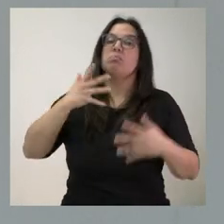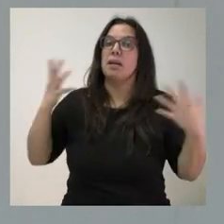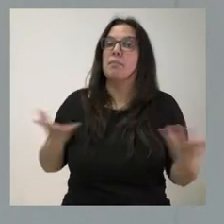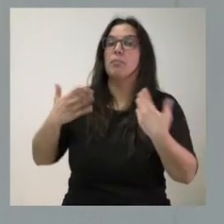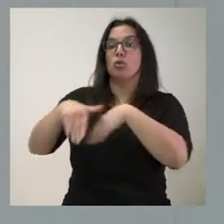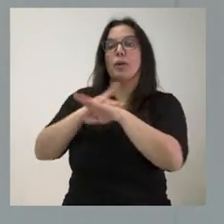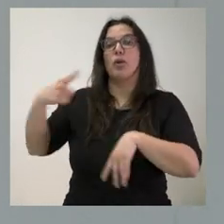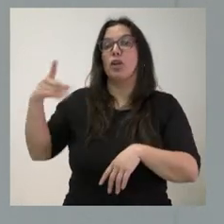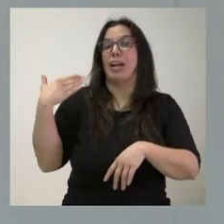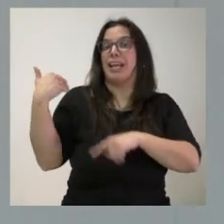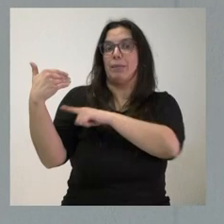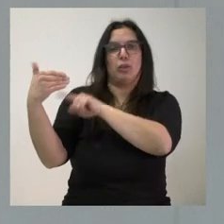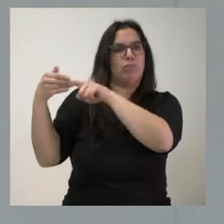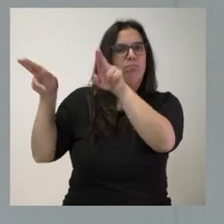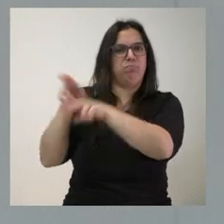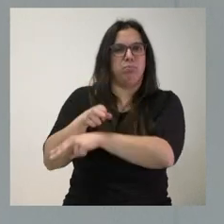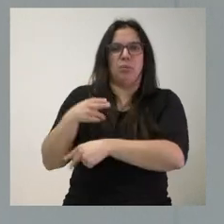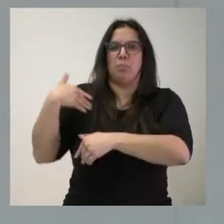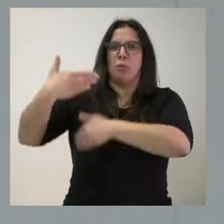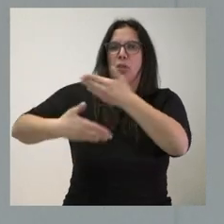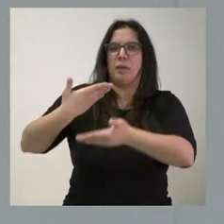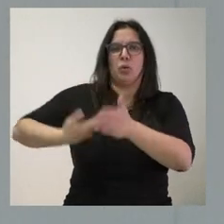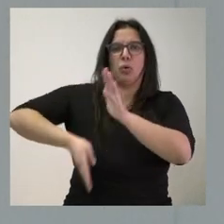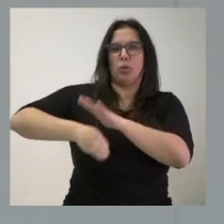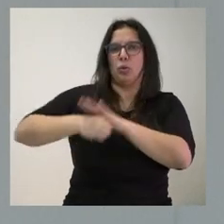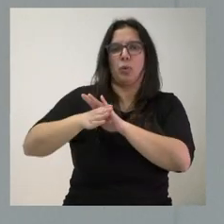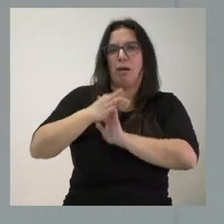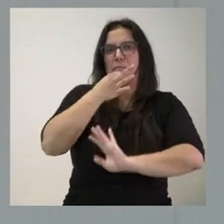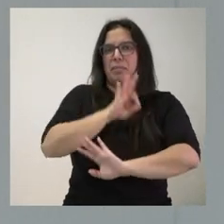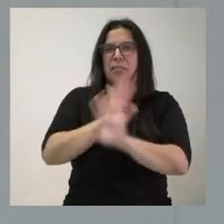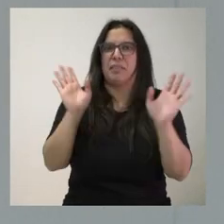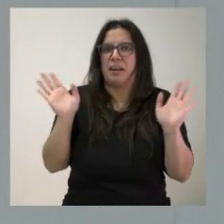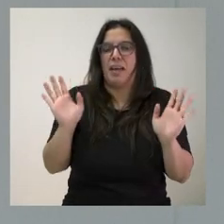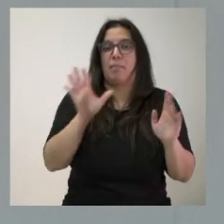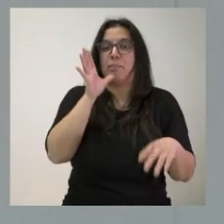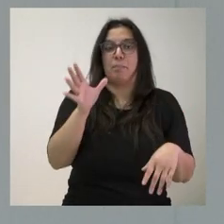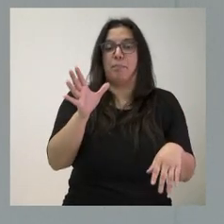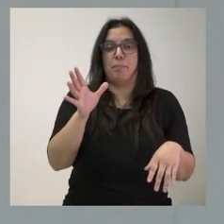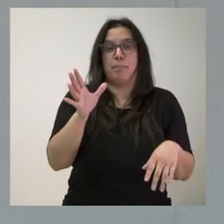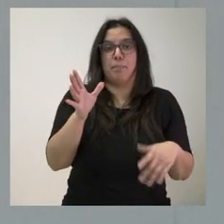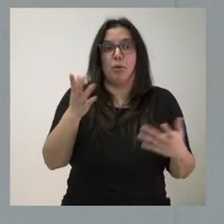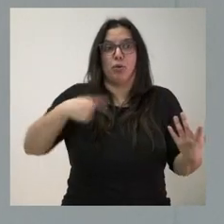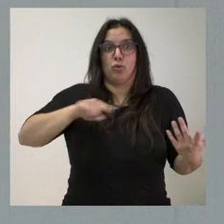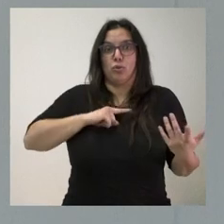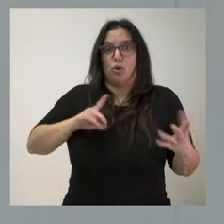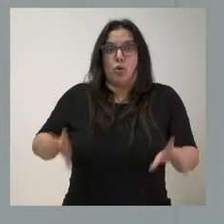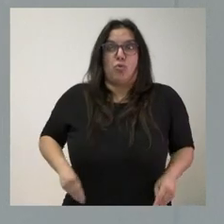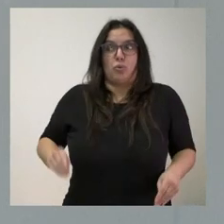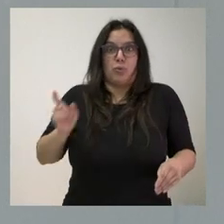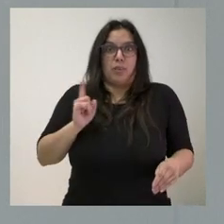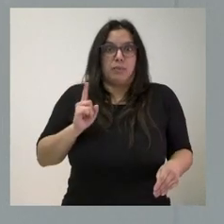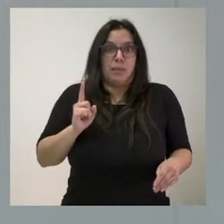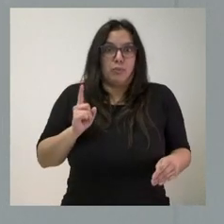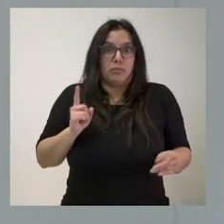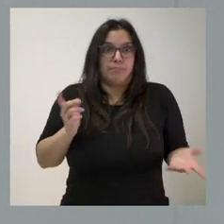desistir de seguir cualquier procedimiento en esta materia una vez que este desistimiento ha sido